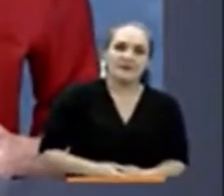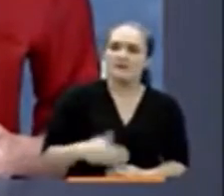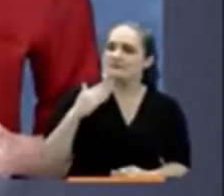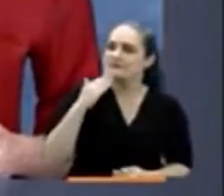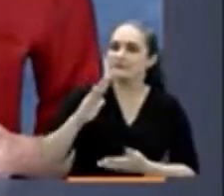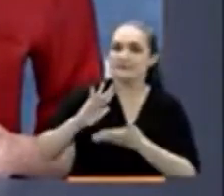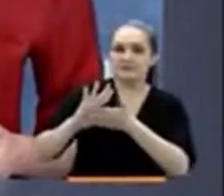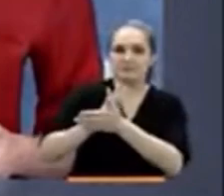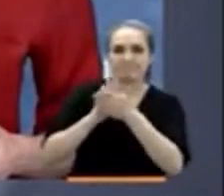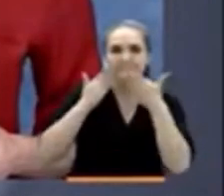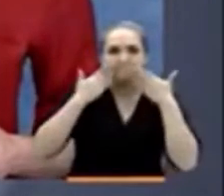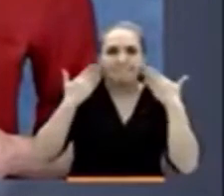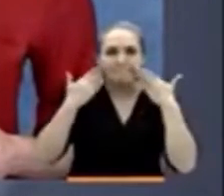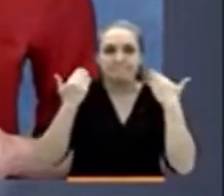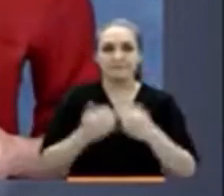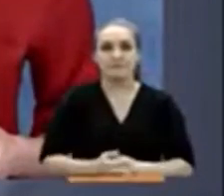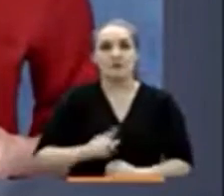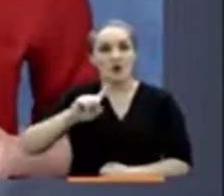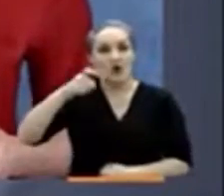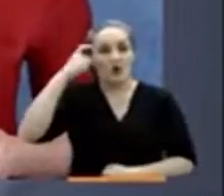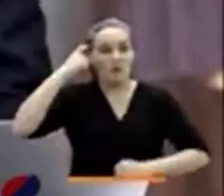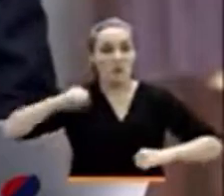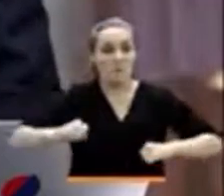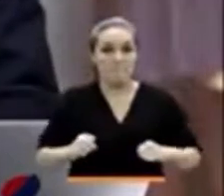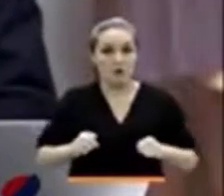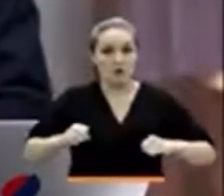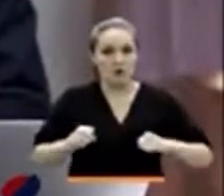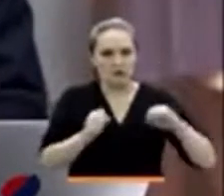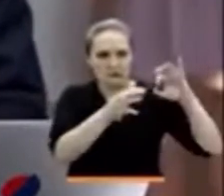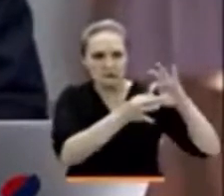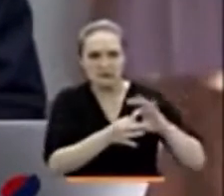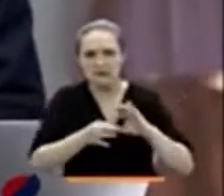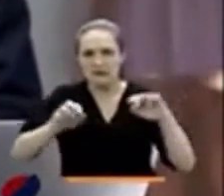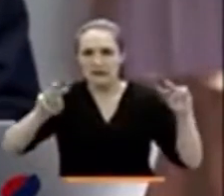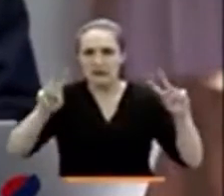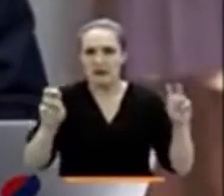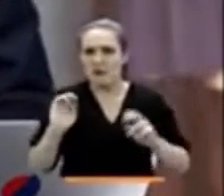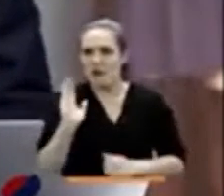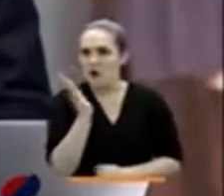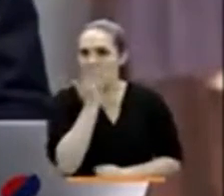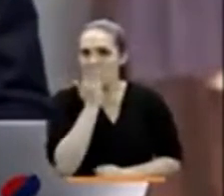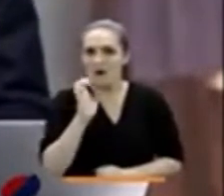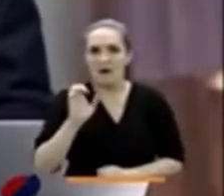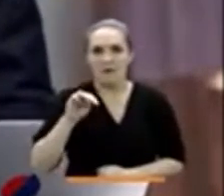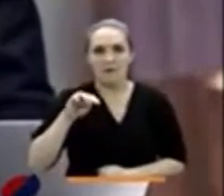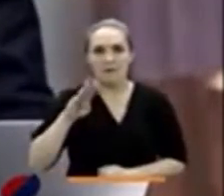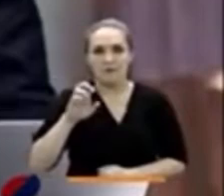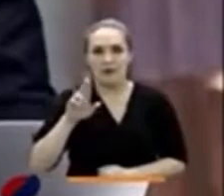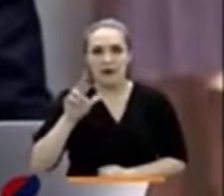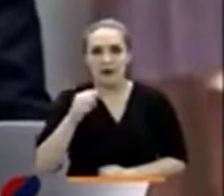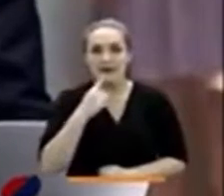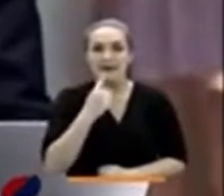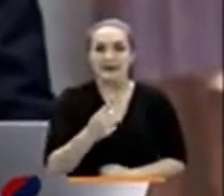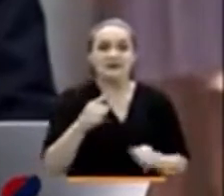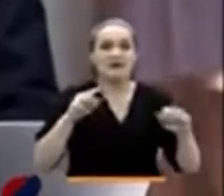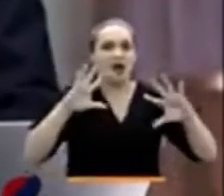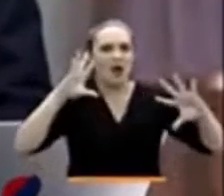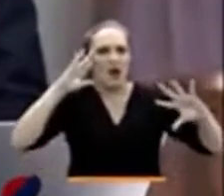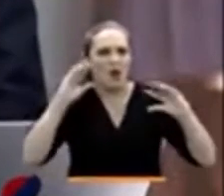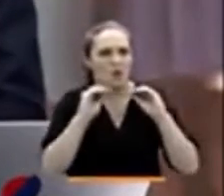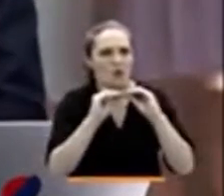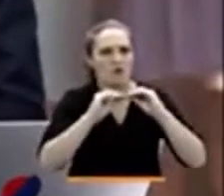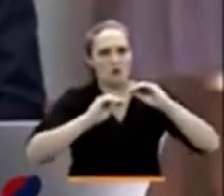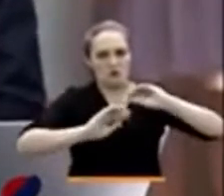muchísimas gracias, muy amable. Y el gobierno de Bogotá precisamente sobre este tema y los indígenas sin vera, pues llegaron a un nueve acuerdos.